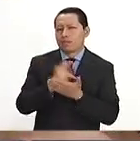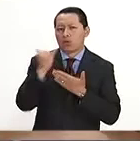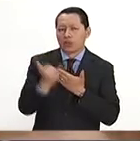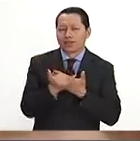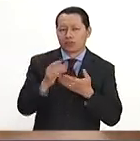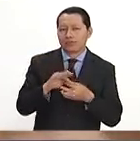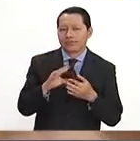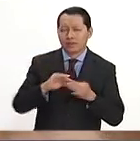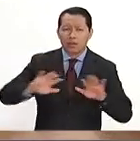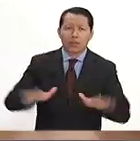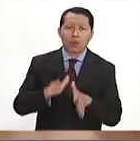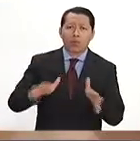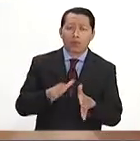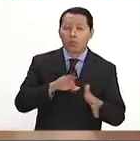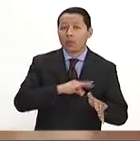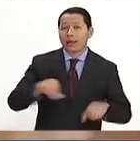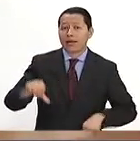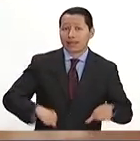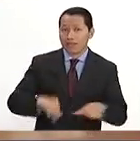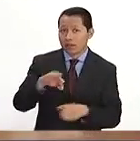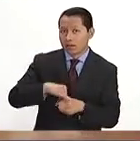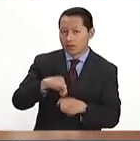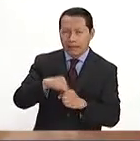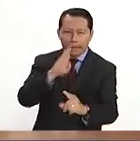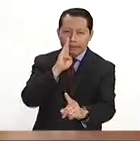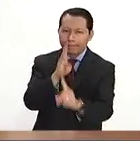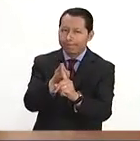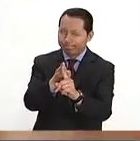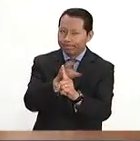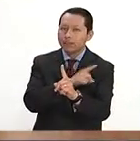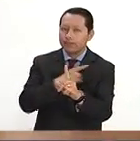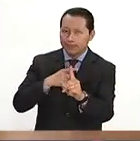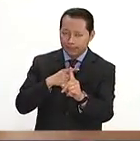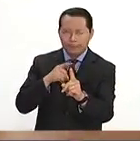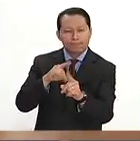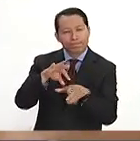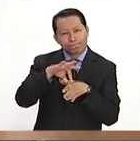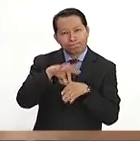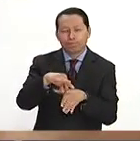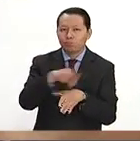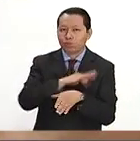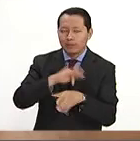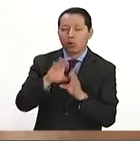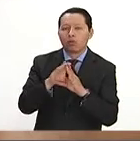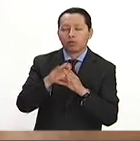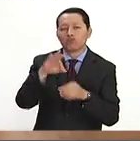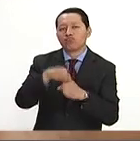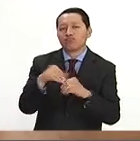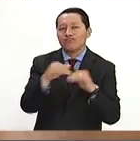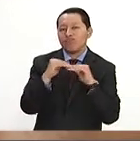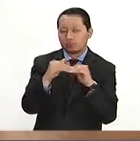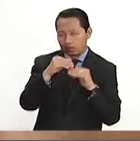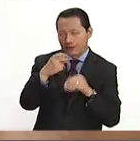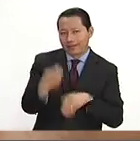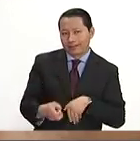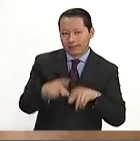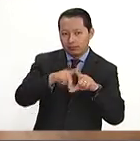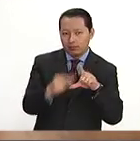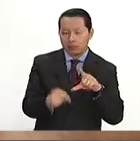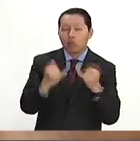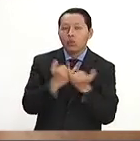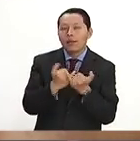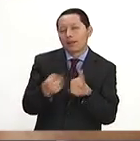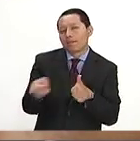para promover la actividad electoral como eje rector de la democracia de este país, y sobre todo, antes que nada,